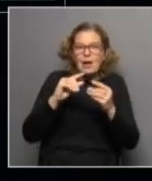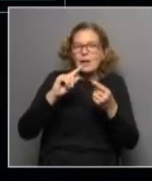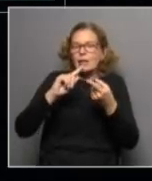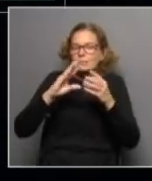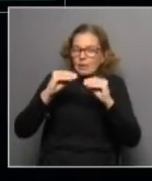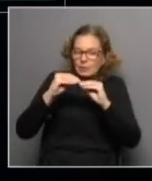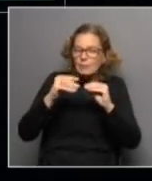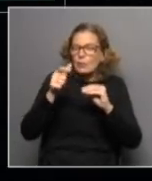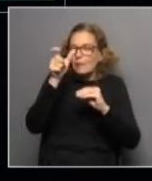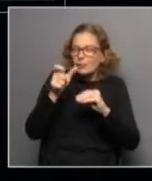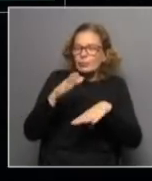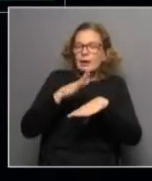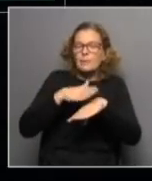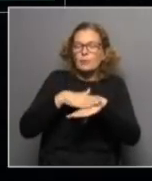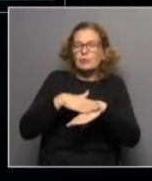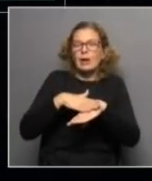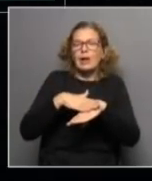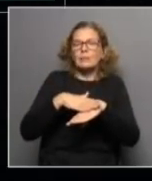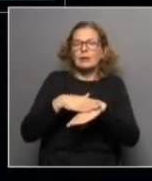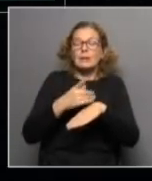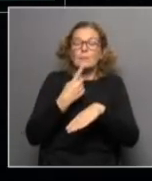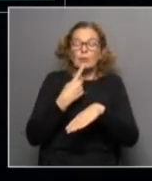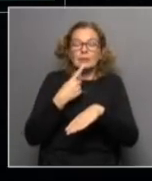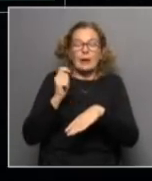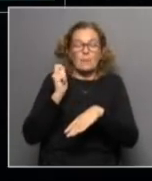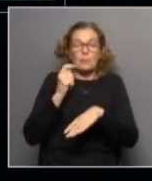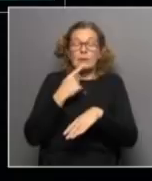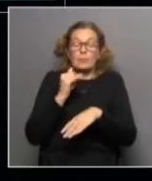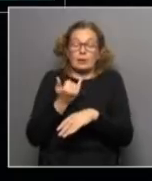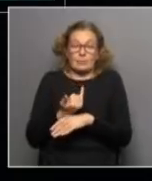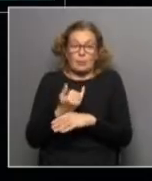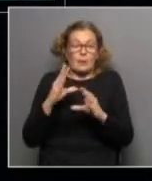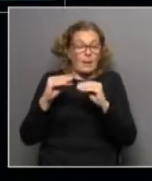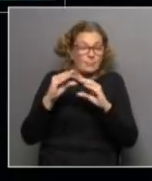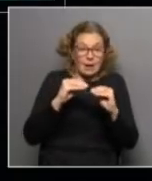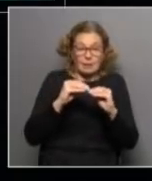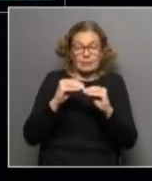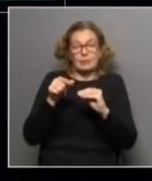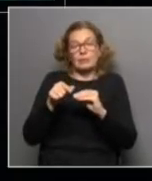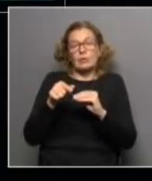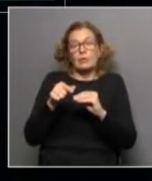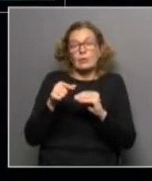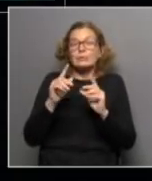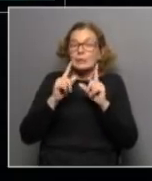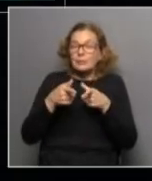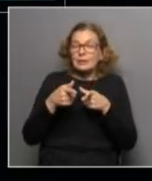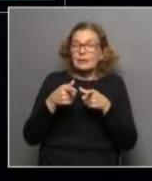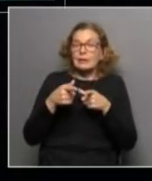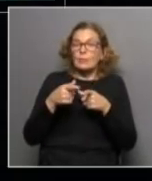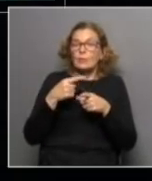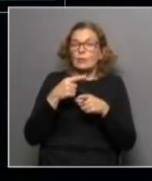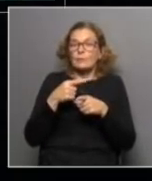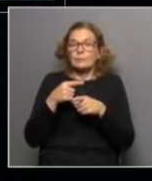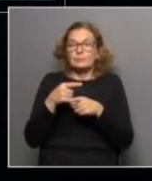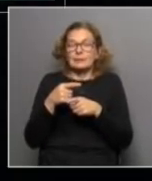tomadores de decisiones en términos de política pública para eso nuestra intención también es generar